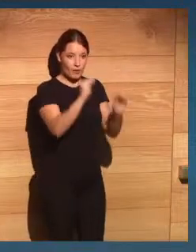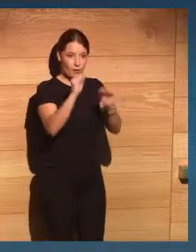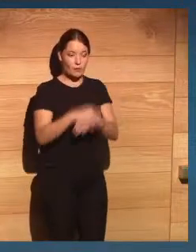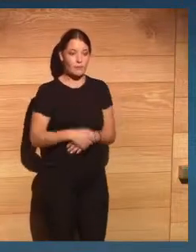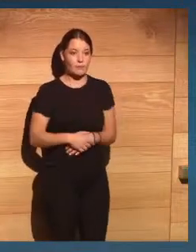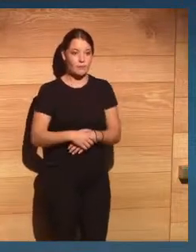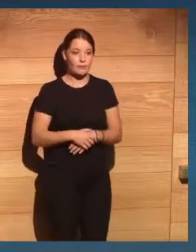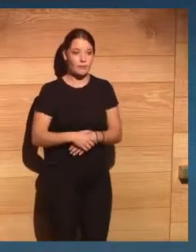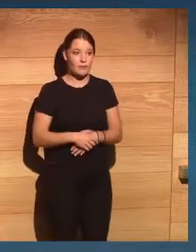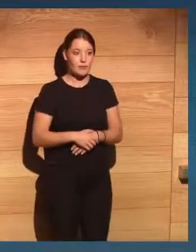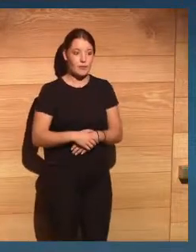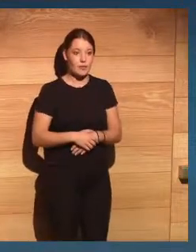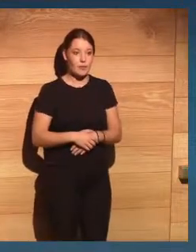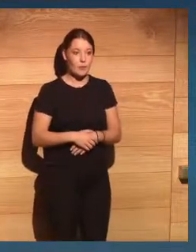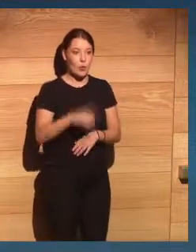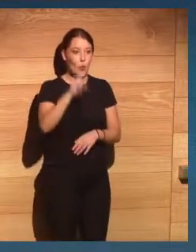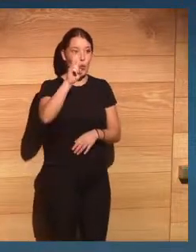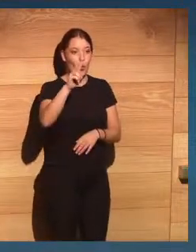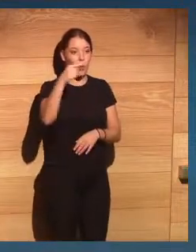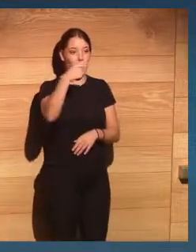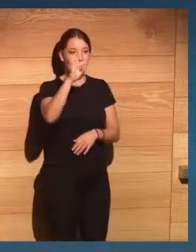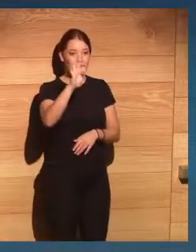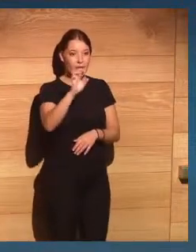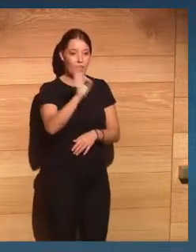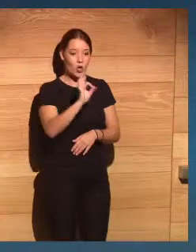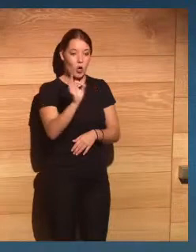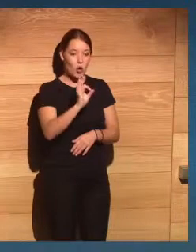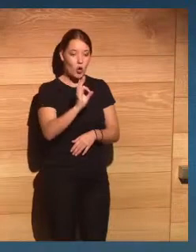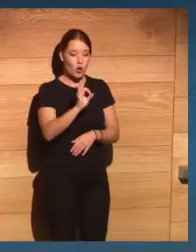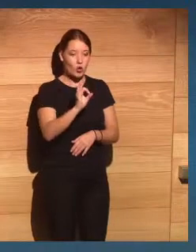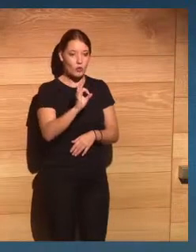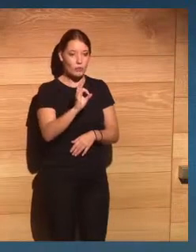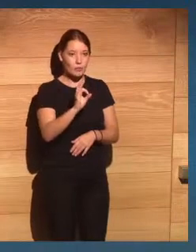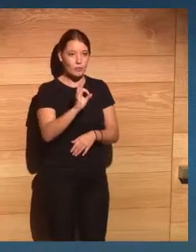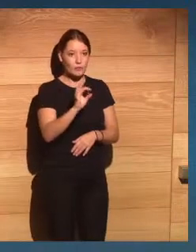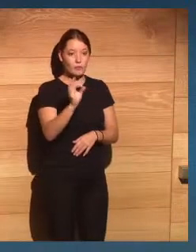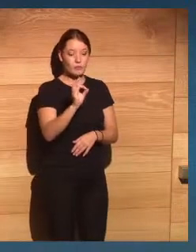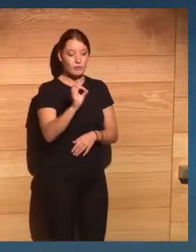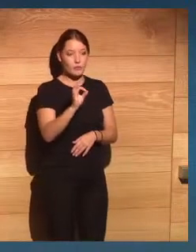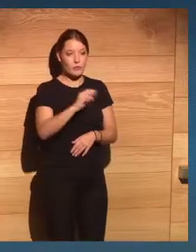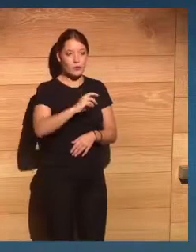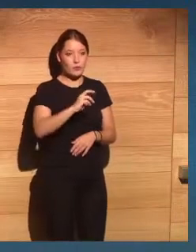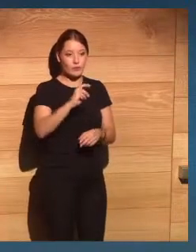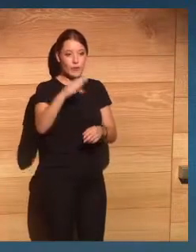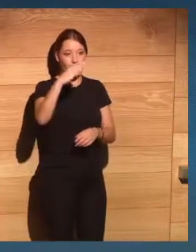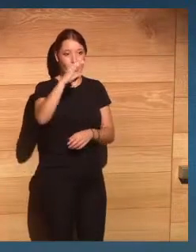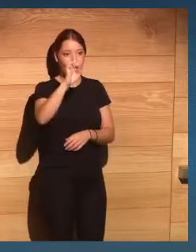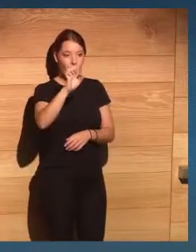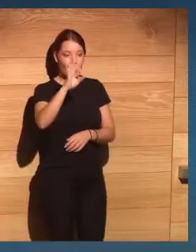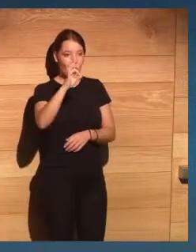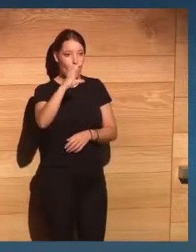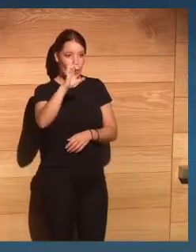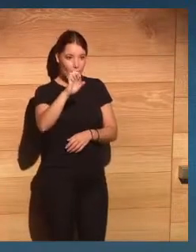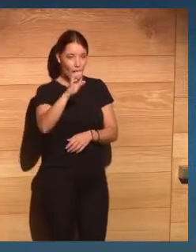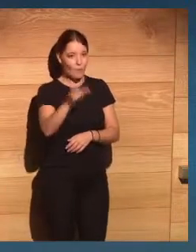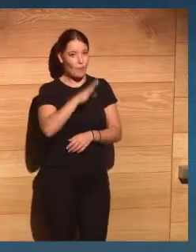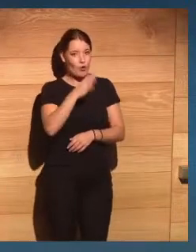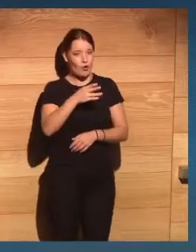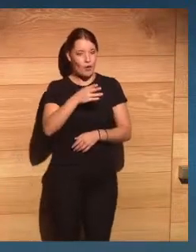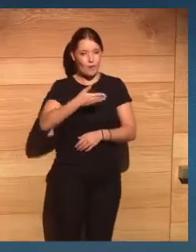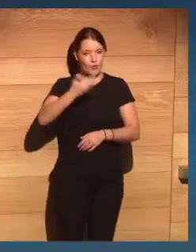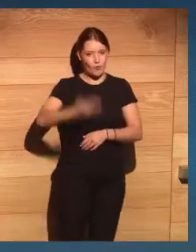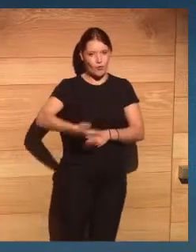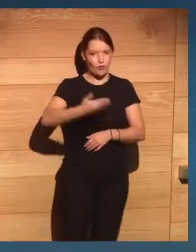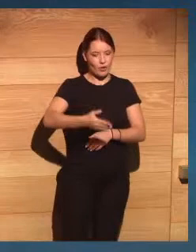sindicatos como UGT como Comisiones sindicatos autónomos como ATA y UPTA y también por supuesto a la COE porque es muy importante la visión de la